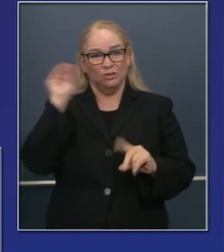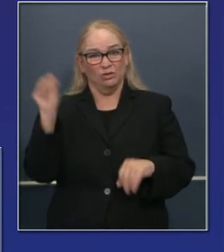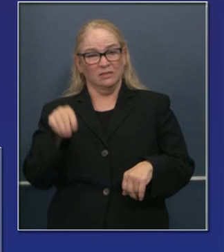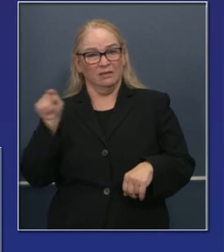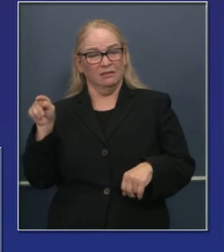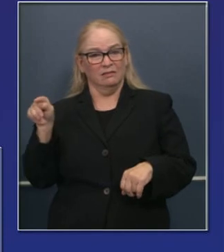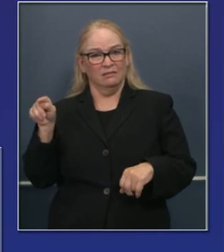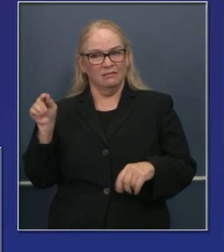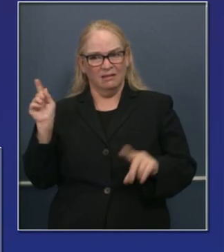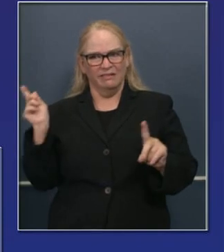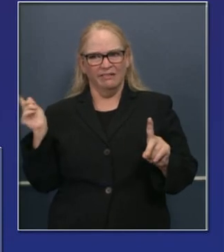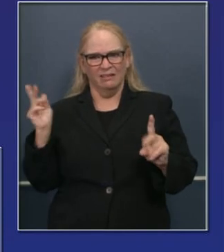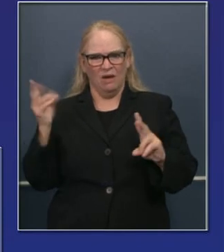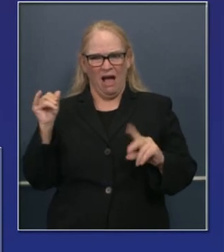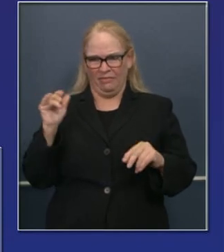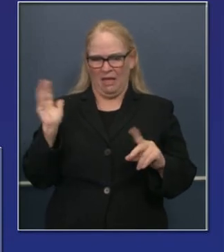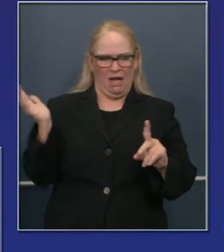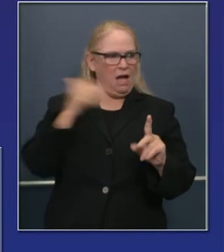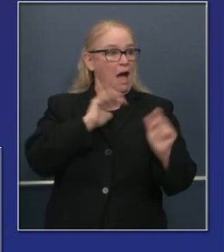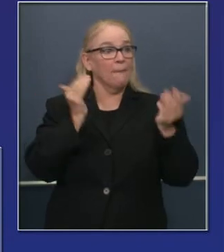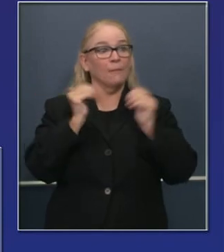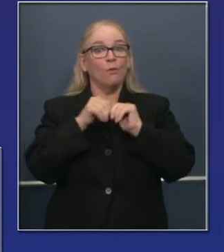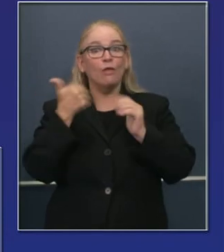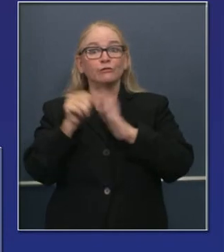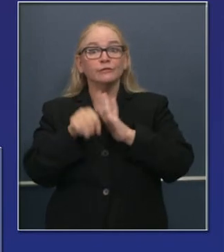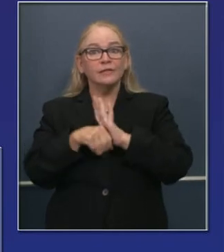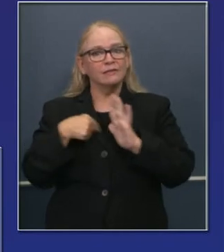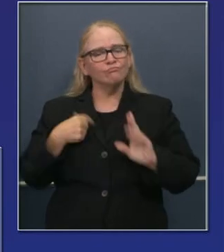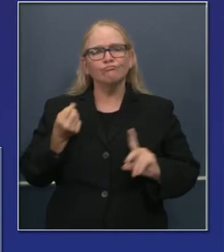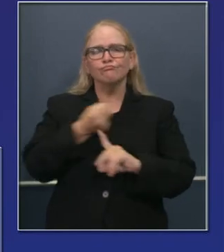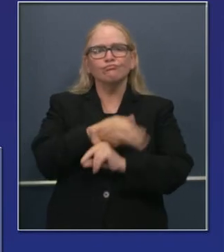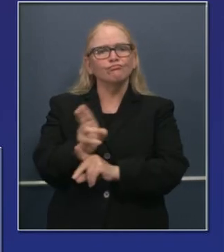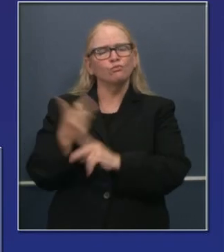cifras del país y estatal que pronto difundiremos.